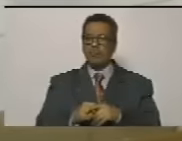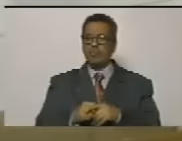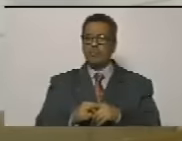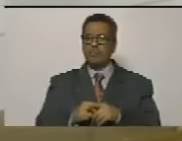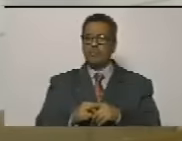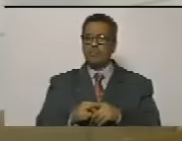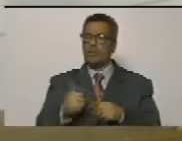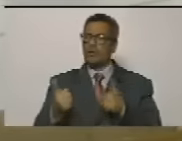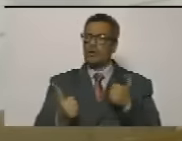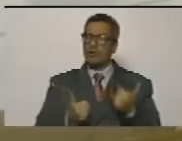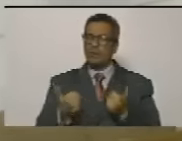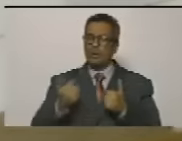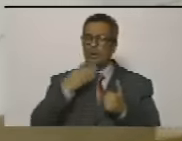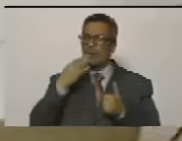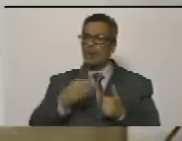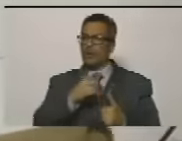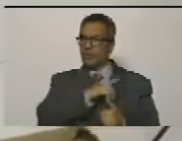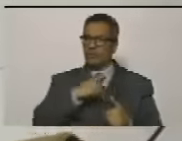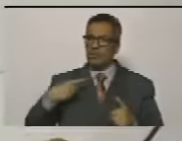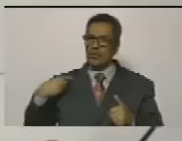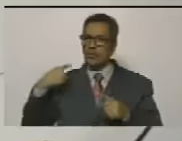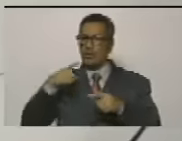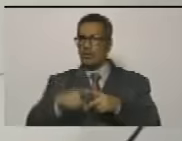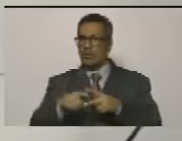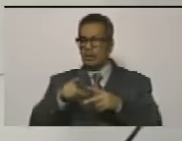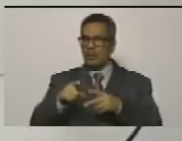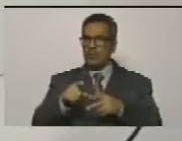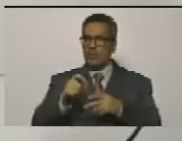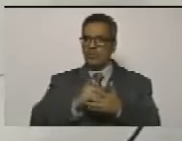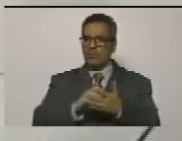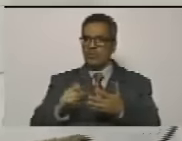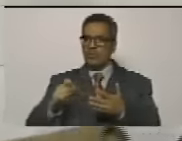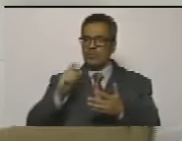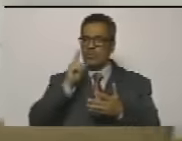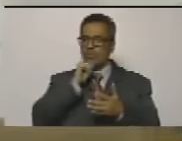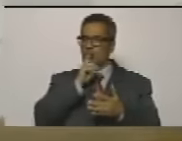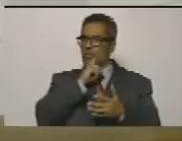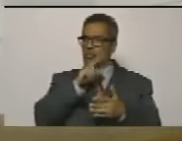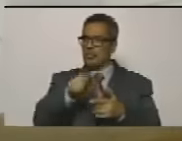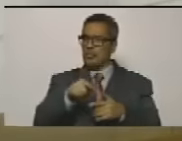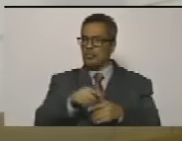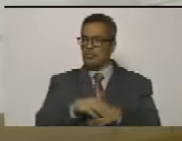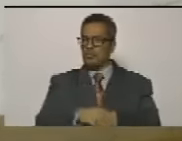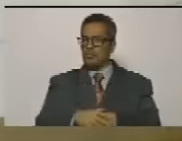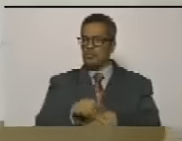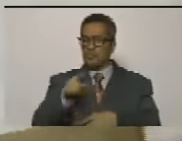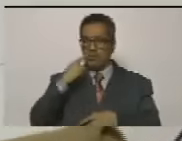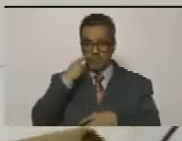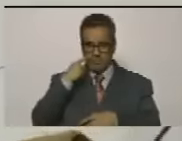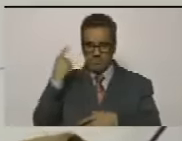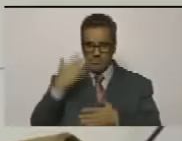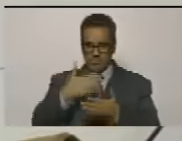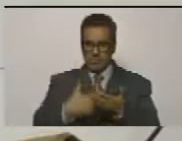o cuál es la verdadera intención de estas castas de estos apellidos cuál es aquí está